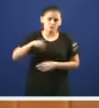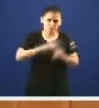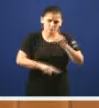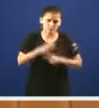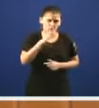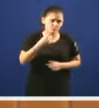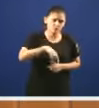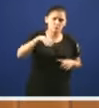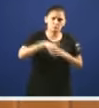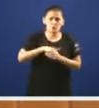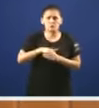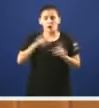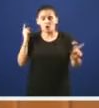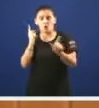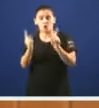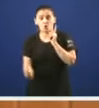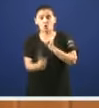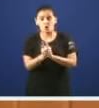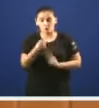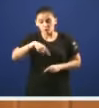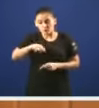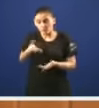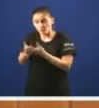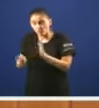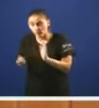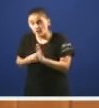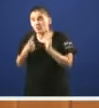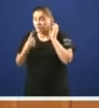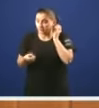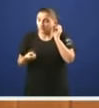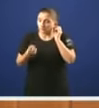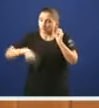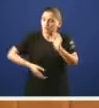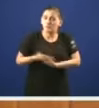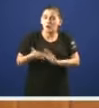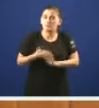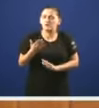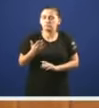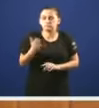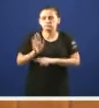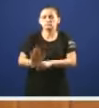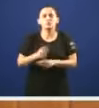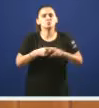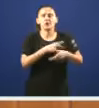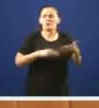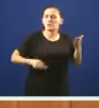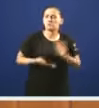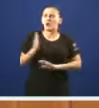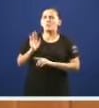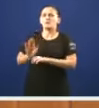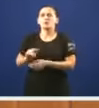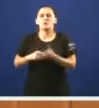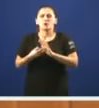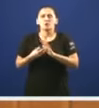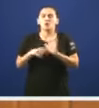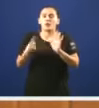vostedes votaron en contra da nosa proposición de lei dicindo que vostedes iban a traer dende a xunta un proxecto moitísimo